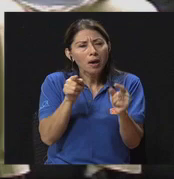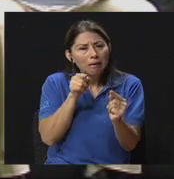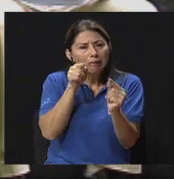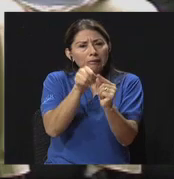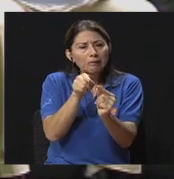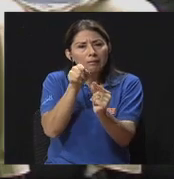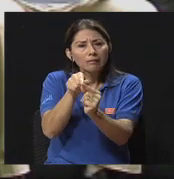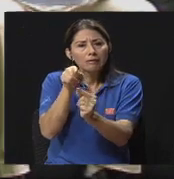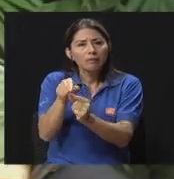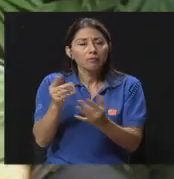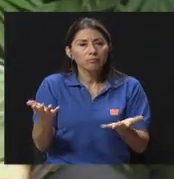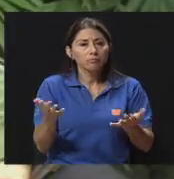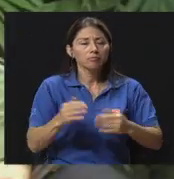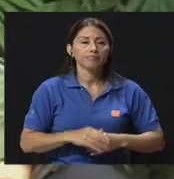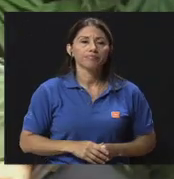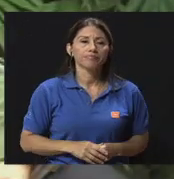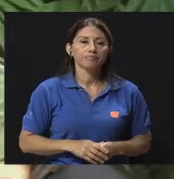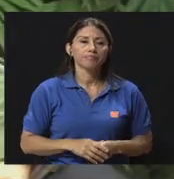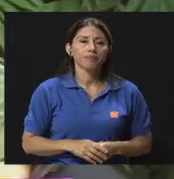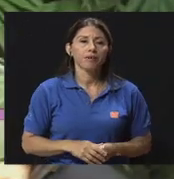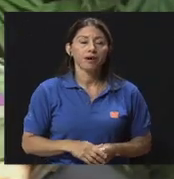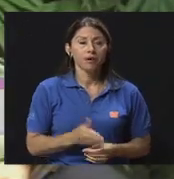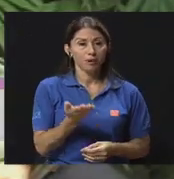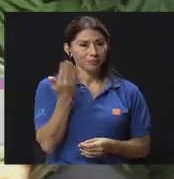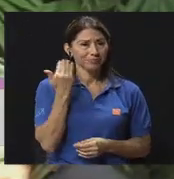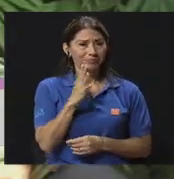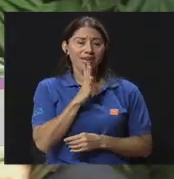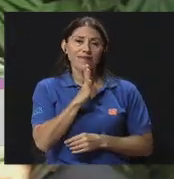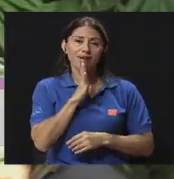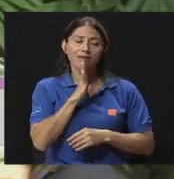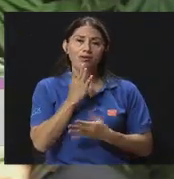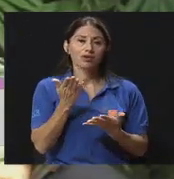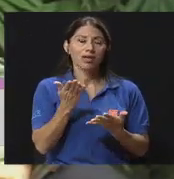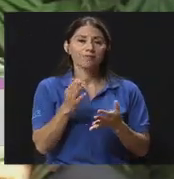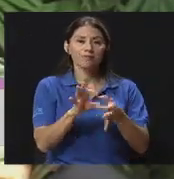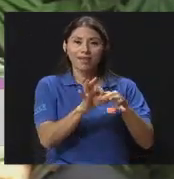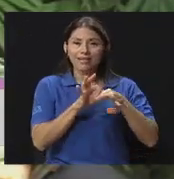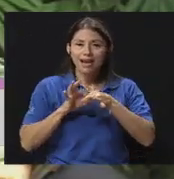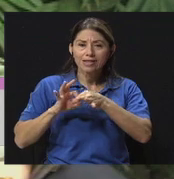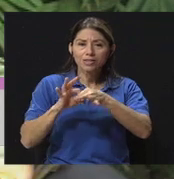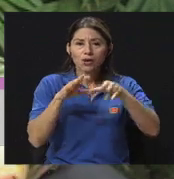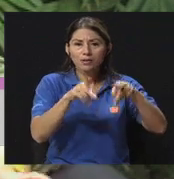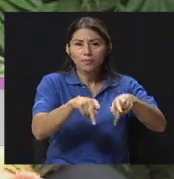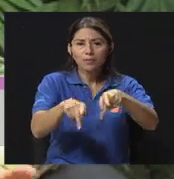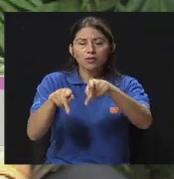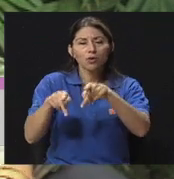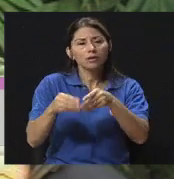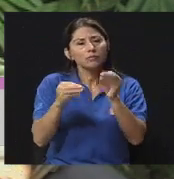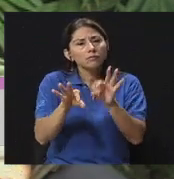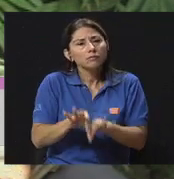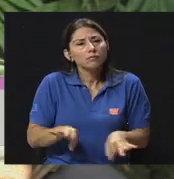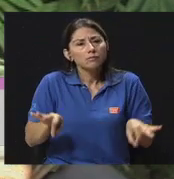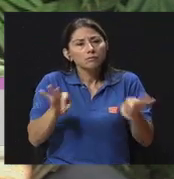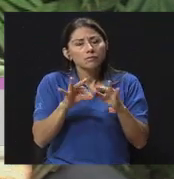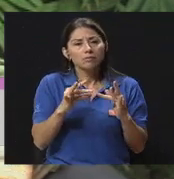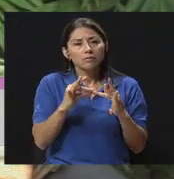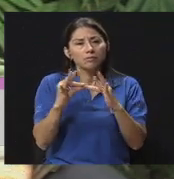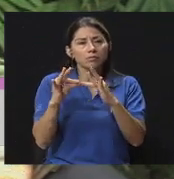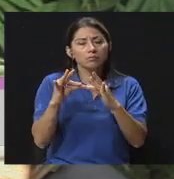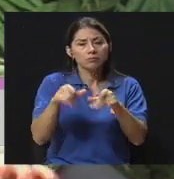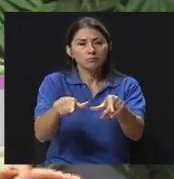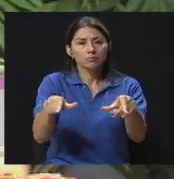un poco más en esos temas. Hablábamos de la importancia de las relaciones interpersonales, sobre todo en el ámbito del trabajo.